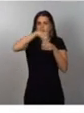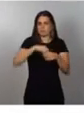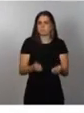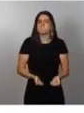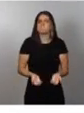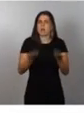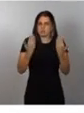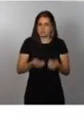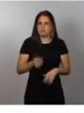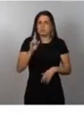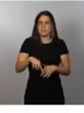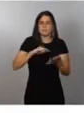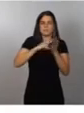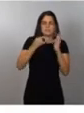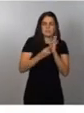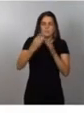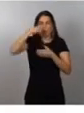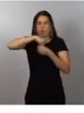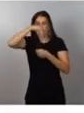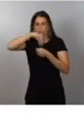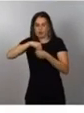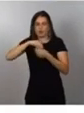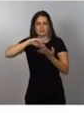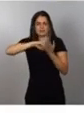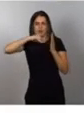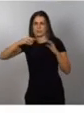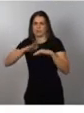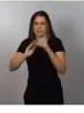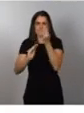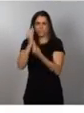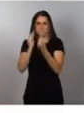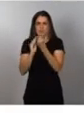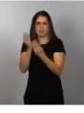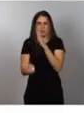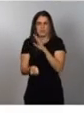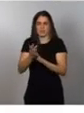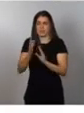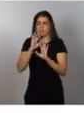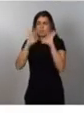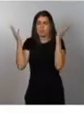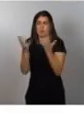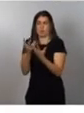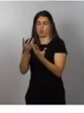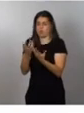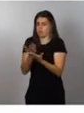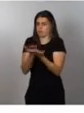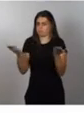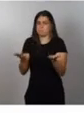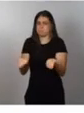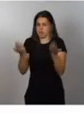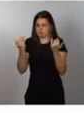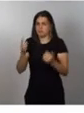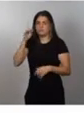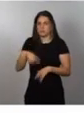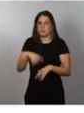sistemas y tecnologías para todos los fabricantes de vehículos del mundo, así como para el mercado de recambios.